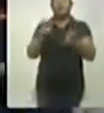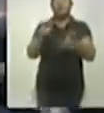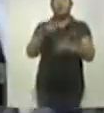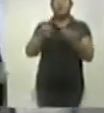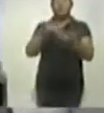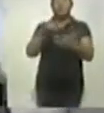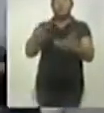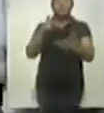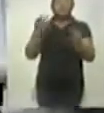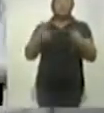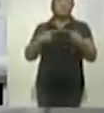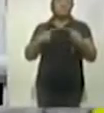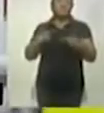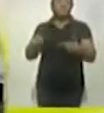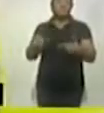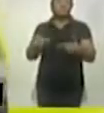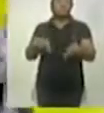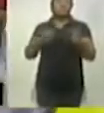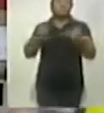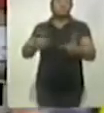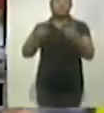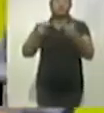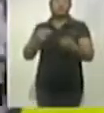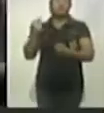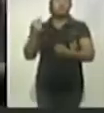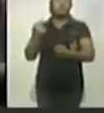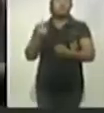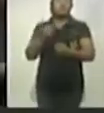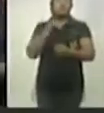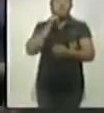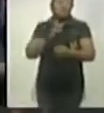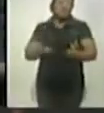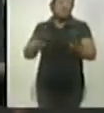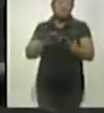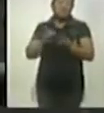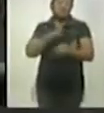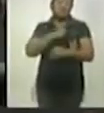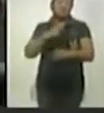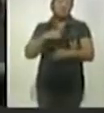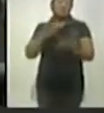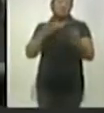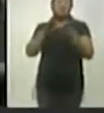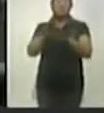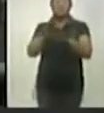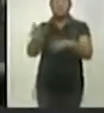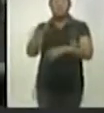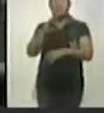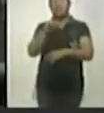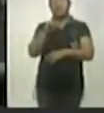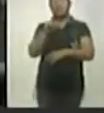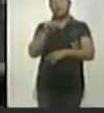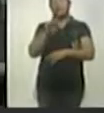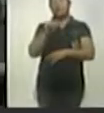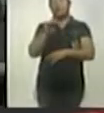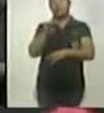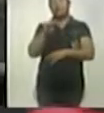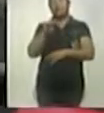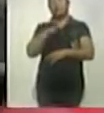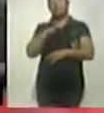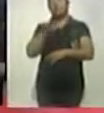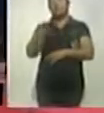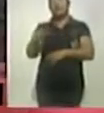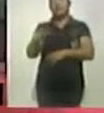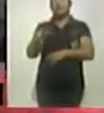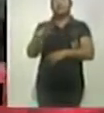económicos no esenciales como los centros comerciales. En las calles de Caracas se implementaron fuertes dispositivos de seguridad cívico